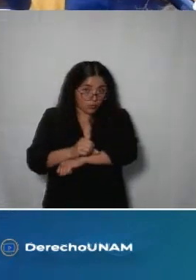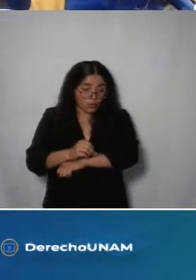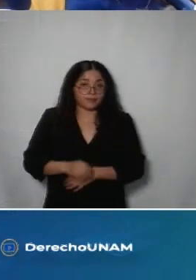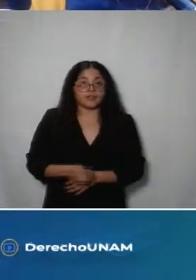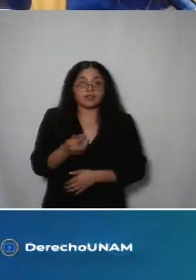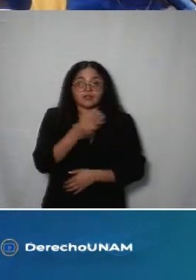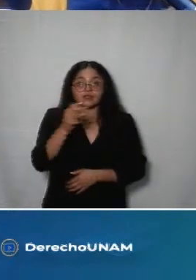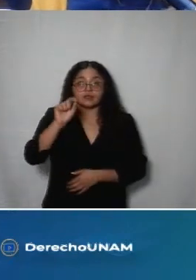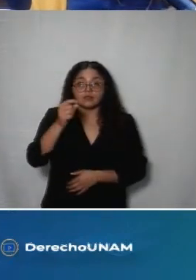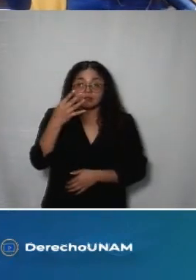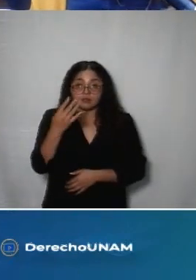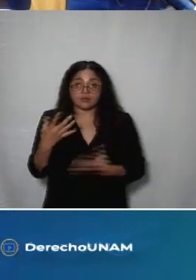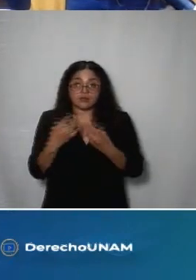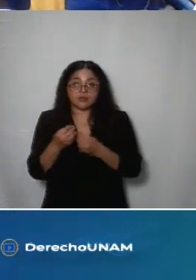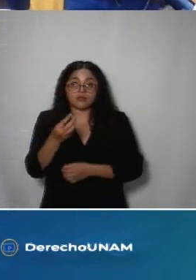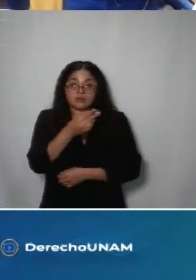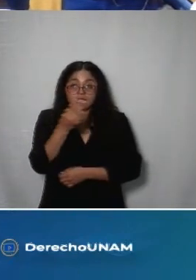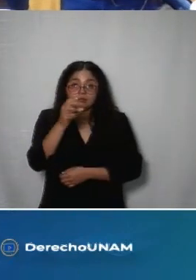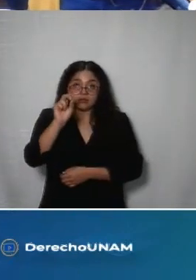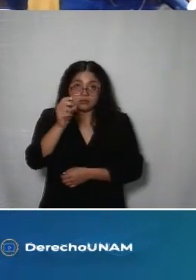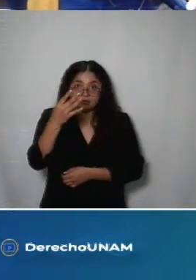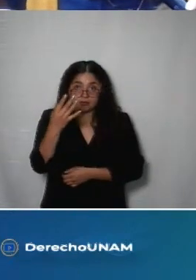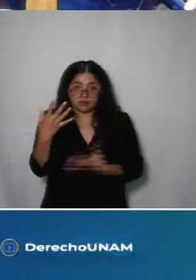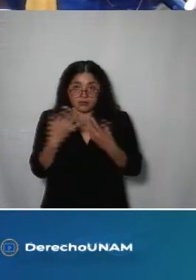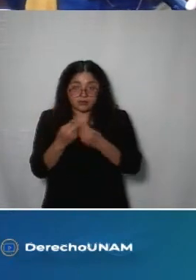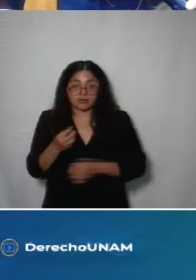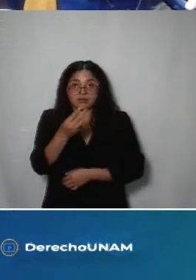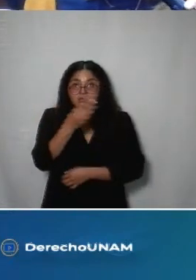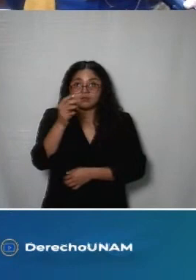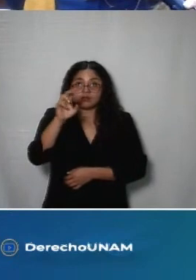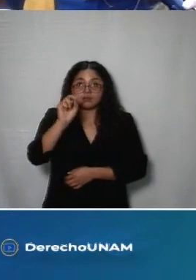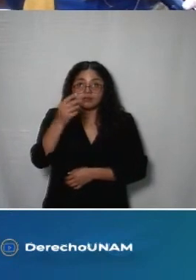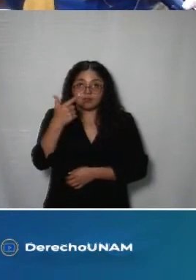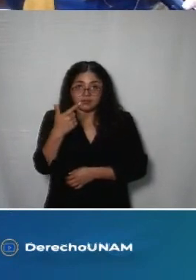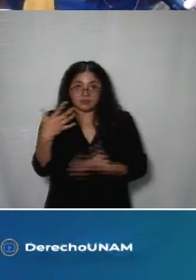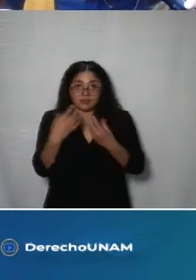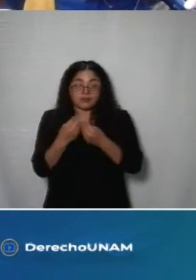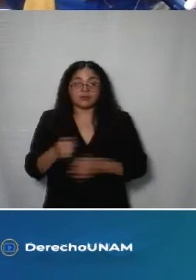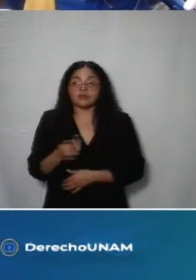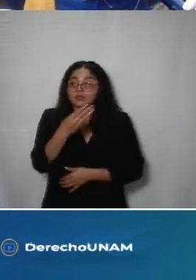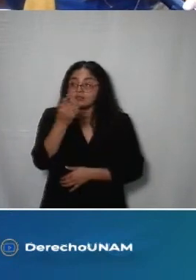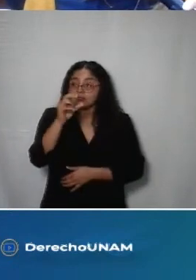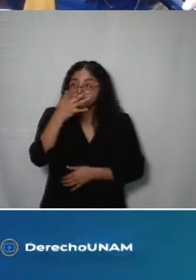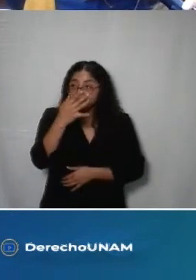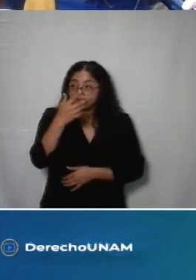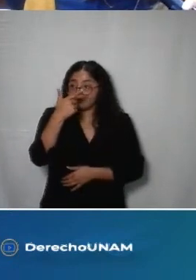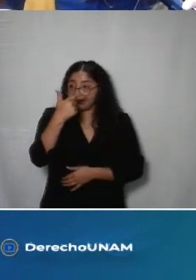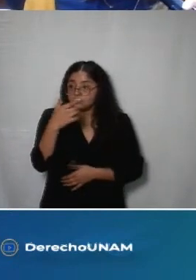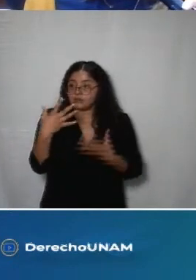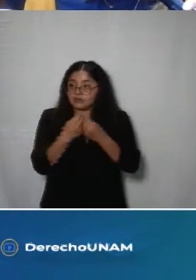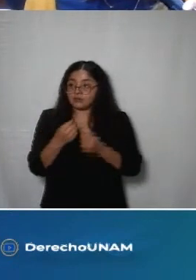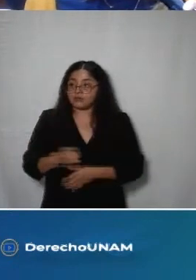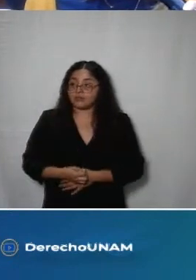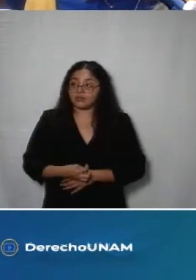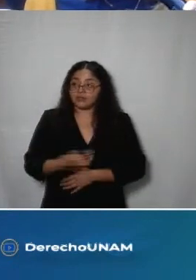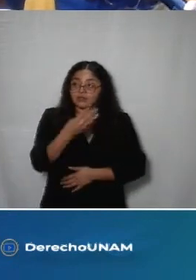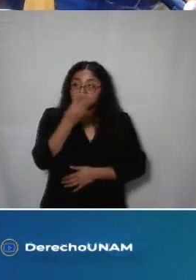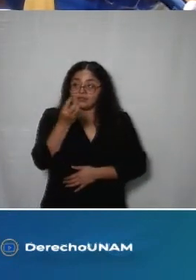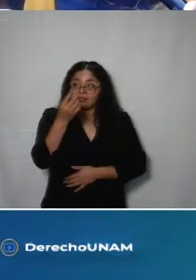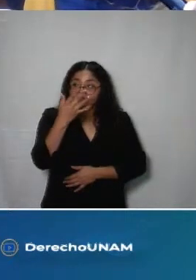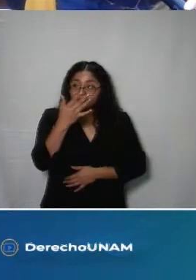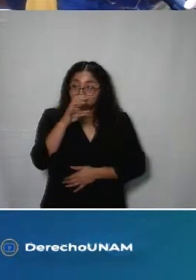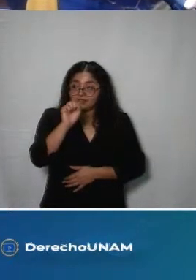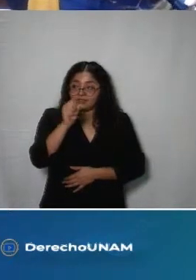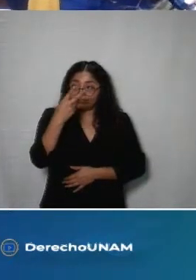324 y acumuladas 334 y acumuladas 337 y acumuladas 357 y acumuladas